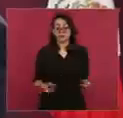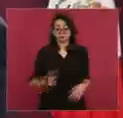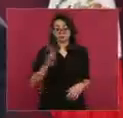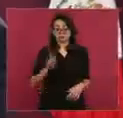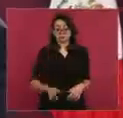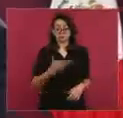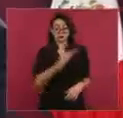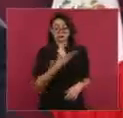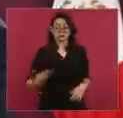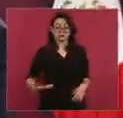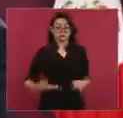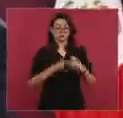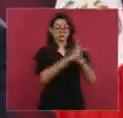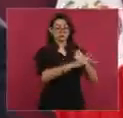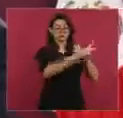ministros.